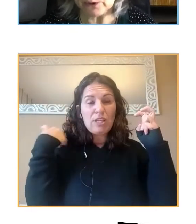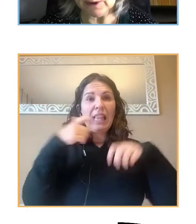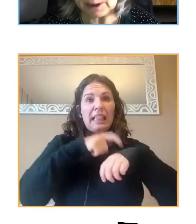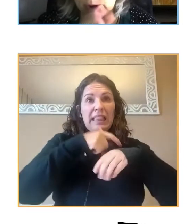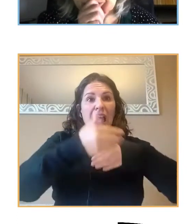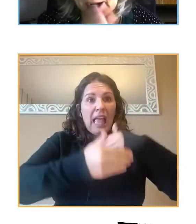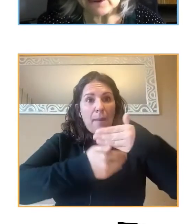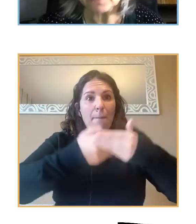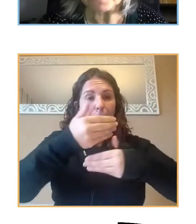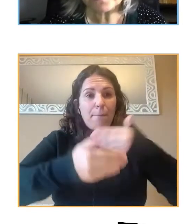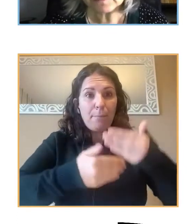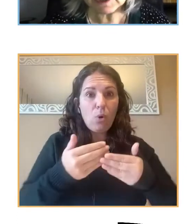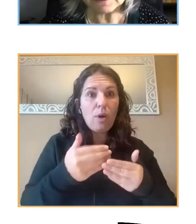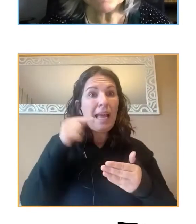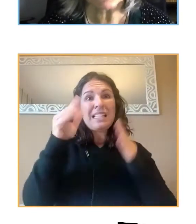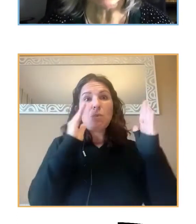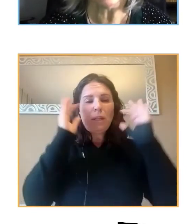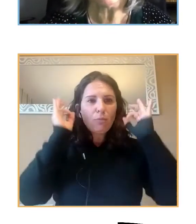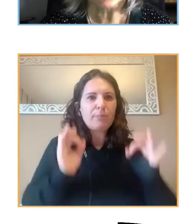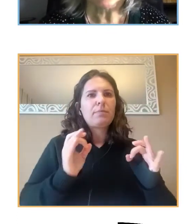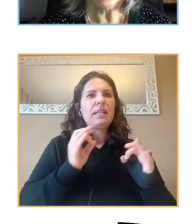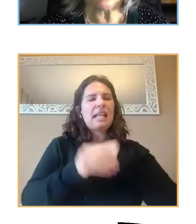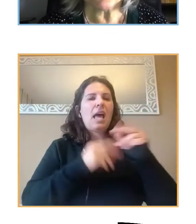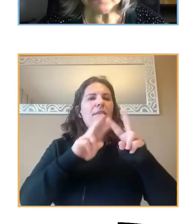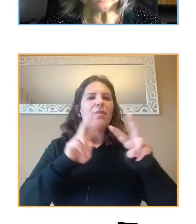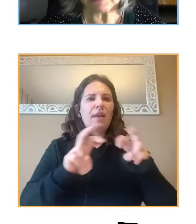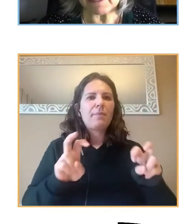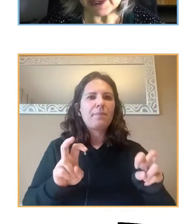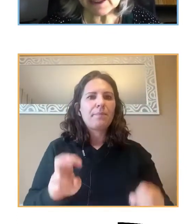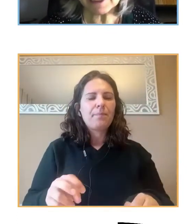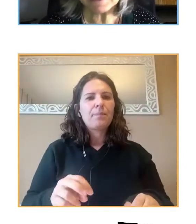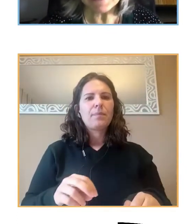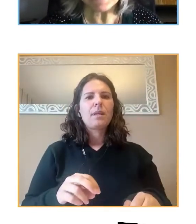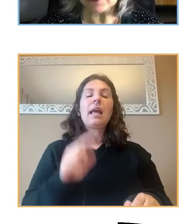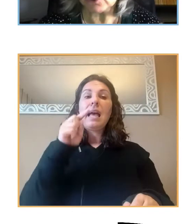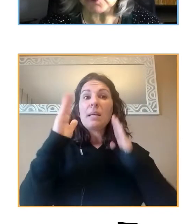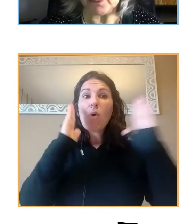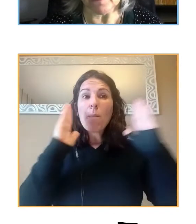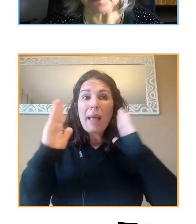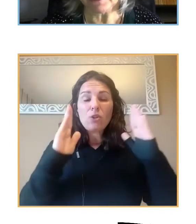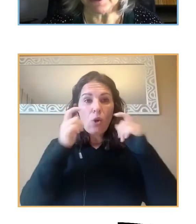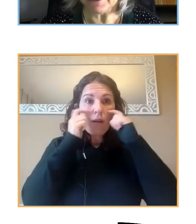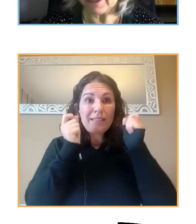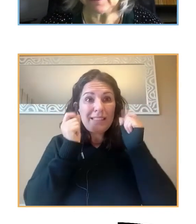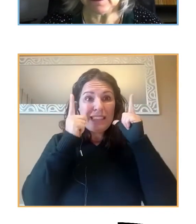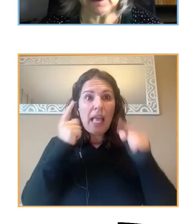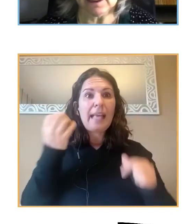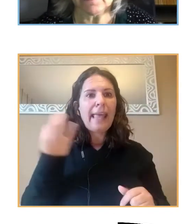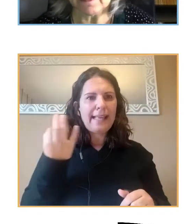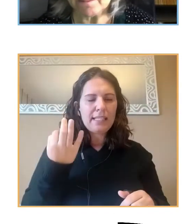confinados, y se vio también que en el grupo de edad